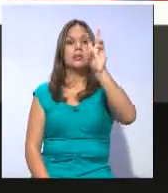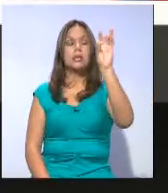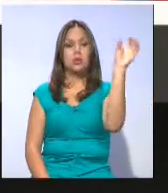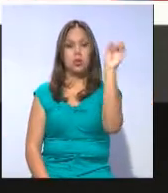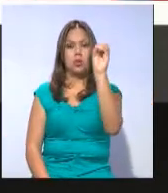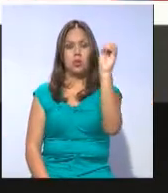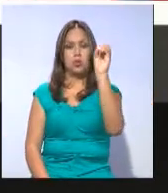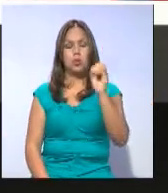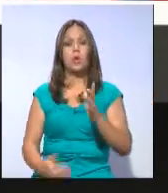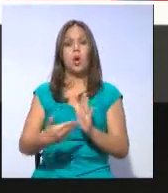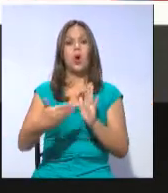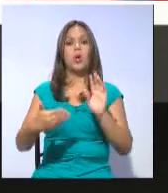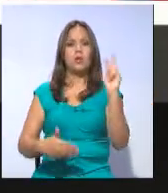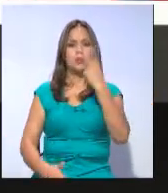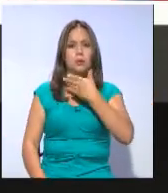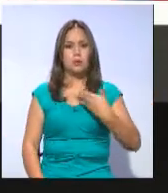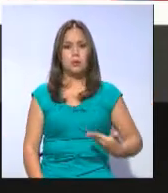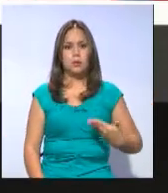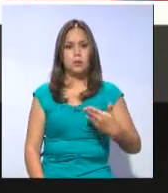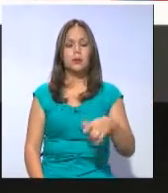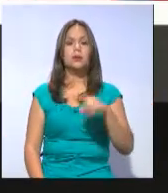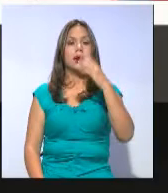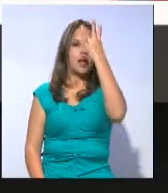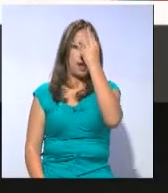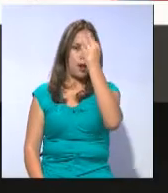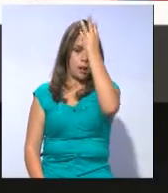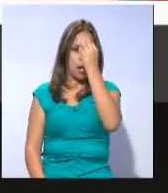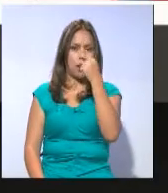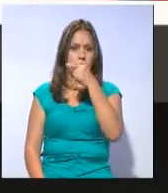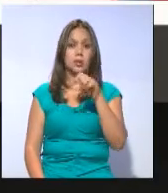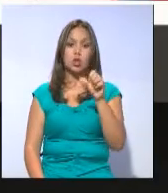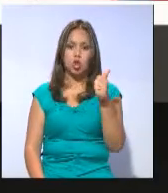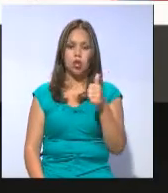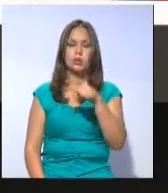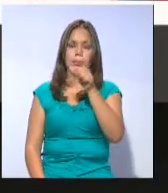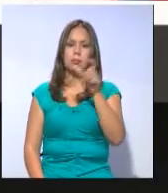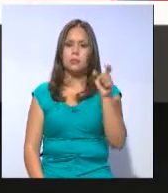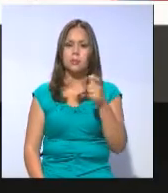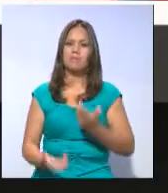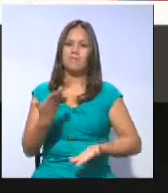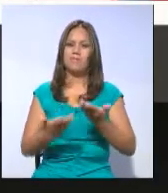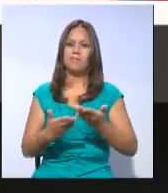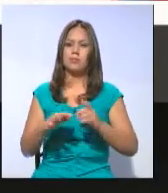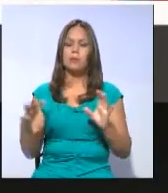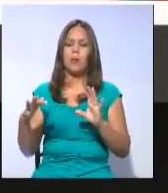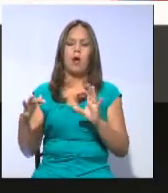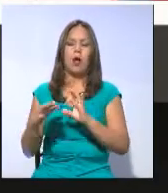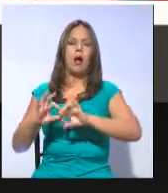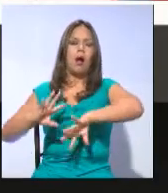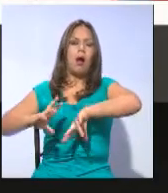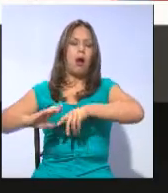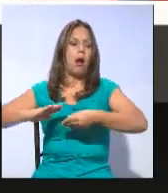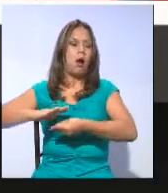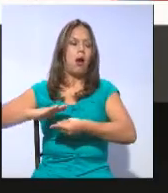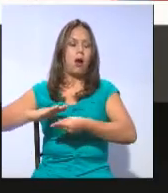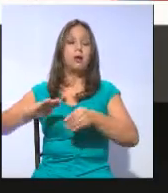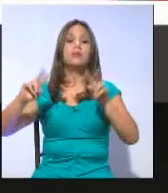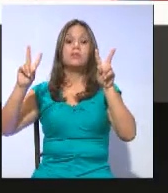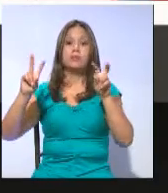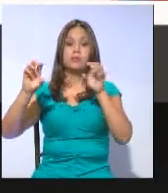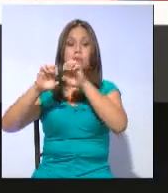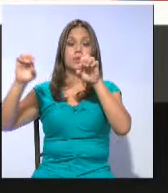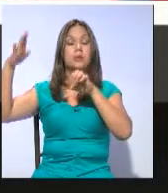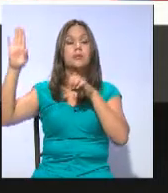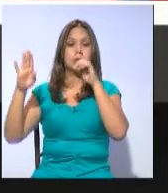en contra del vicepresidente de la República, Jorge Glass, y otros procesados por presunta asociación ilícita dentro del caso Odebrecht.